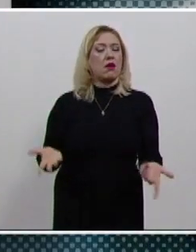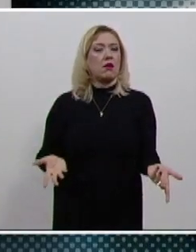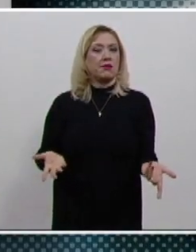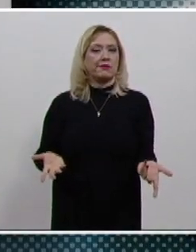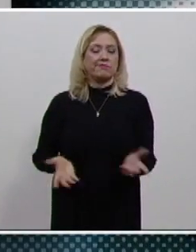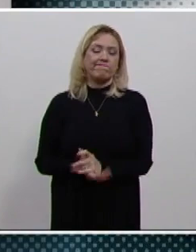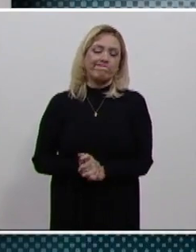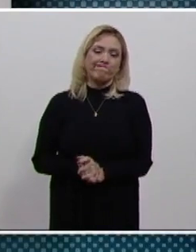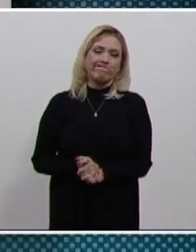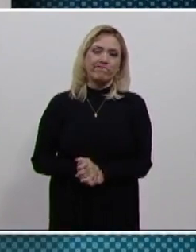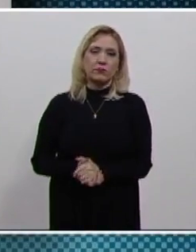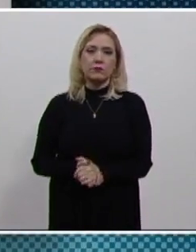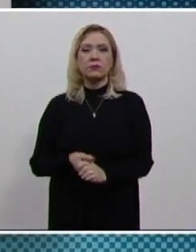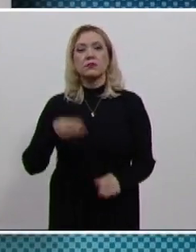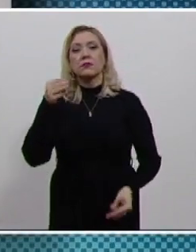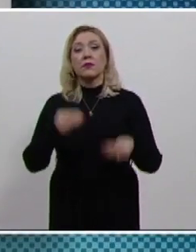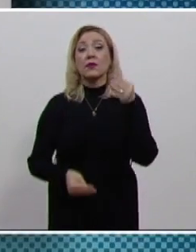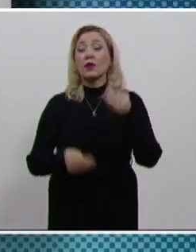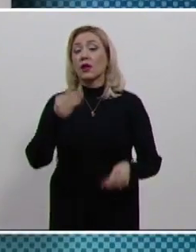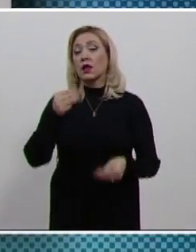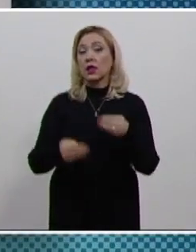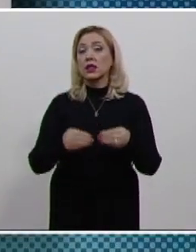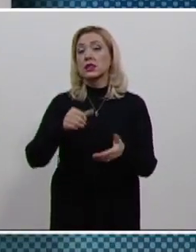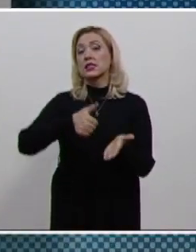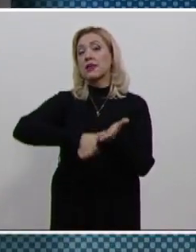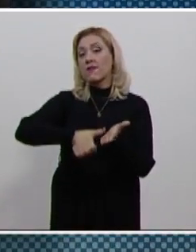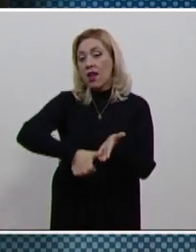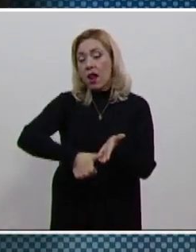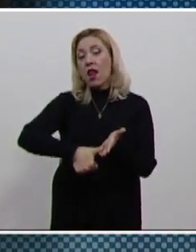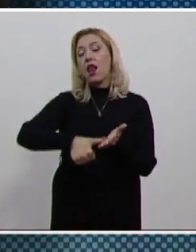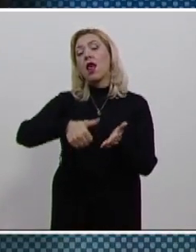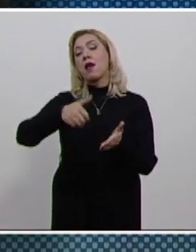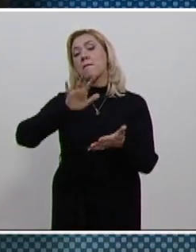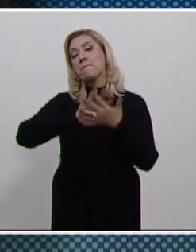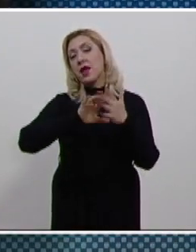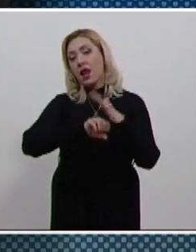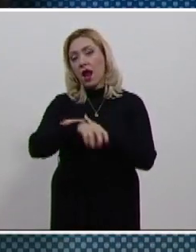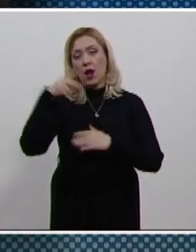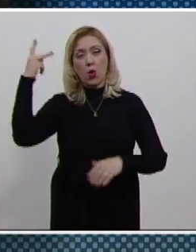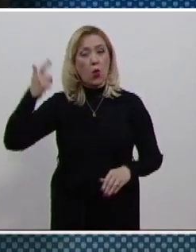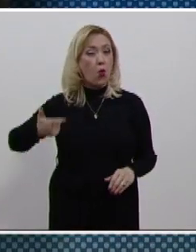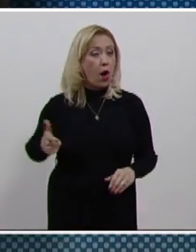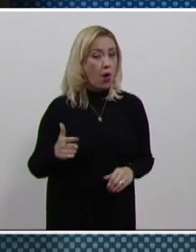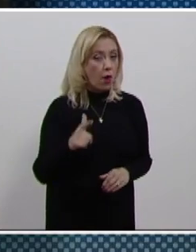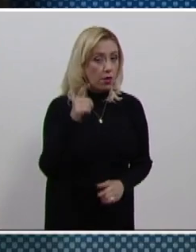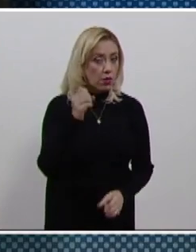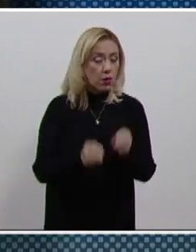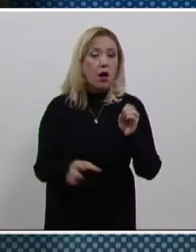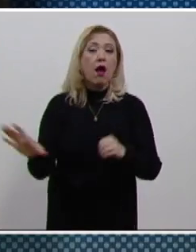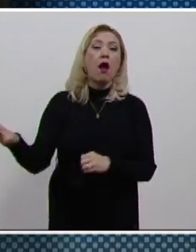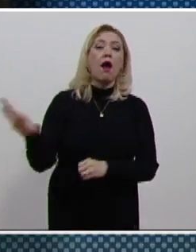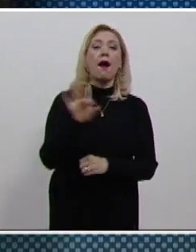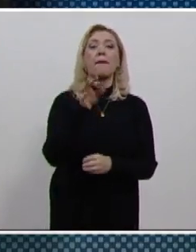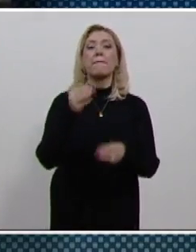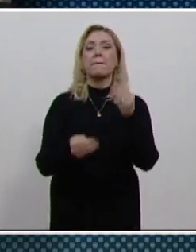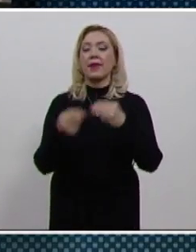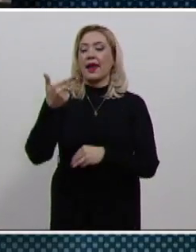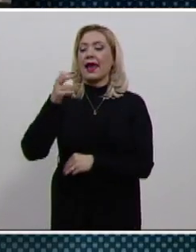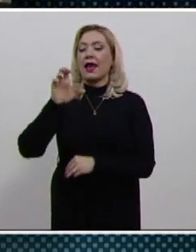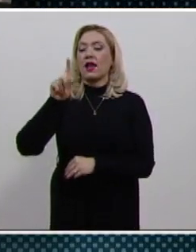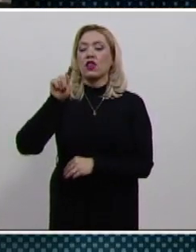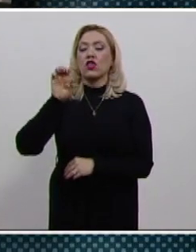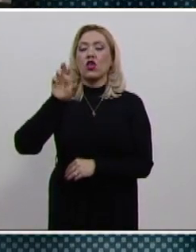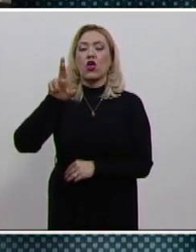Las y los magistrados de las salas civiles y penales del Poder Judicial de Guanajuato eligieron al magistrado Héctor